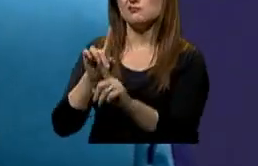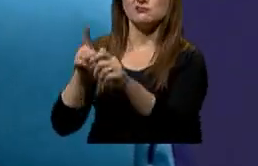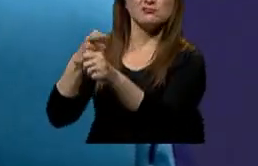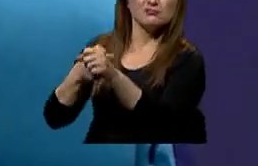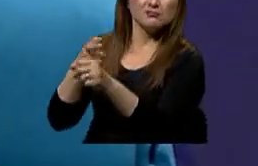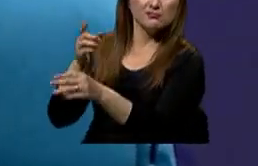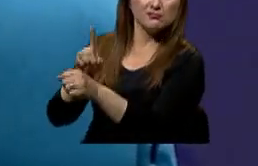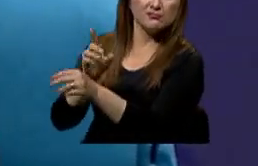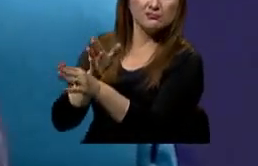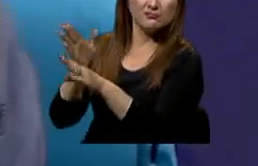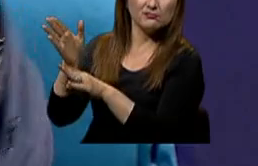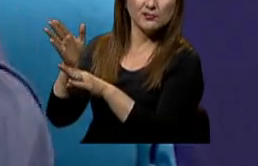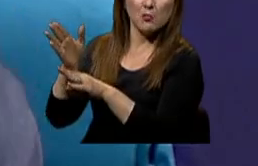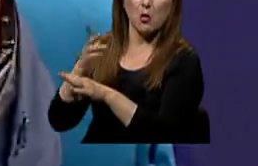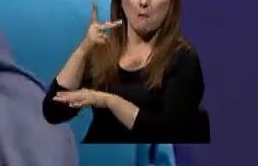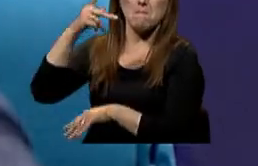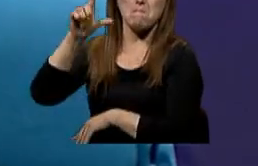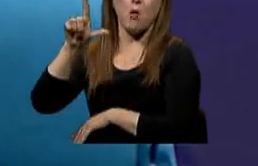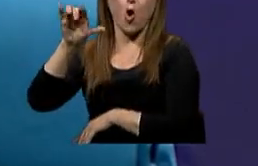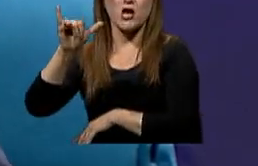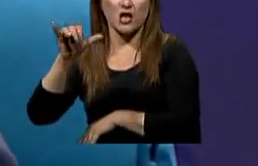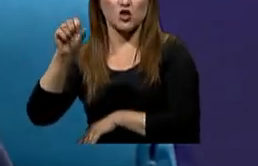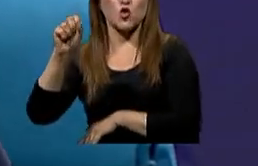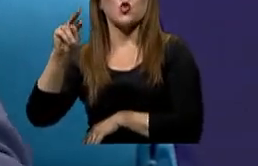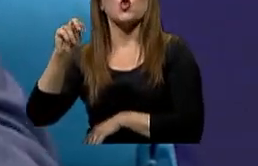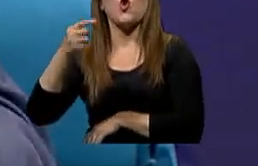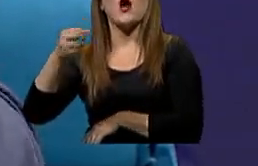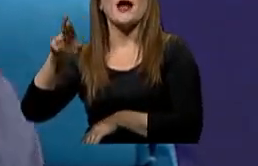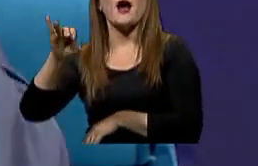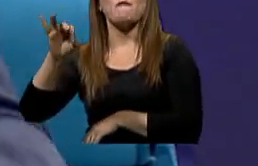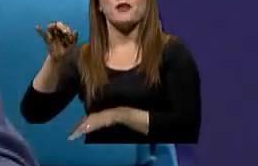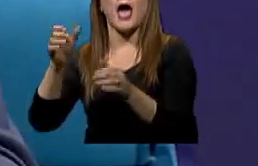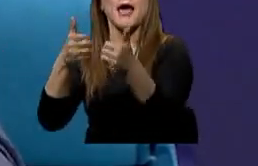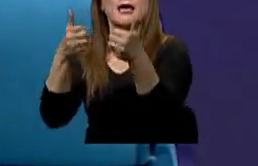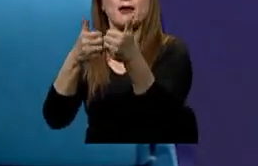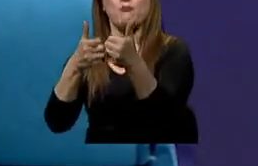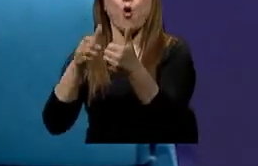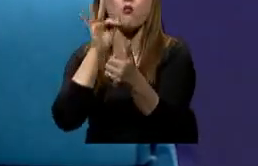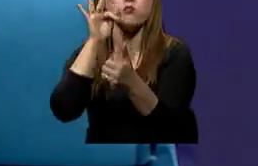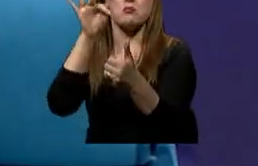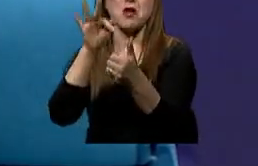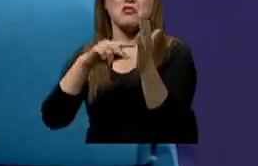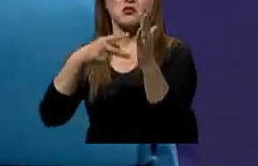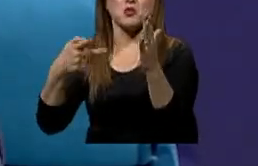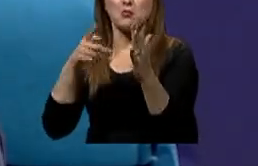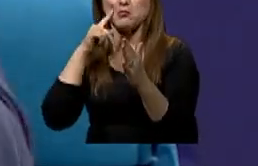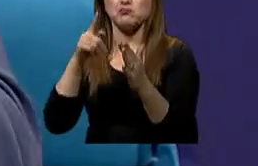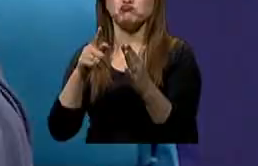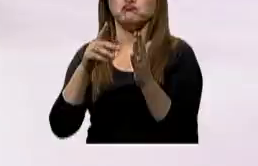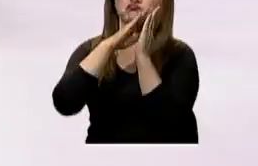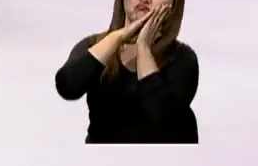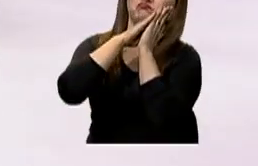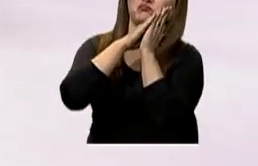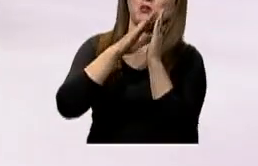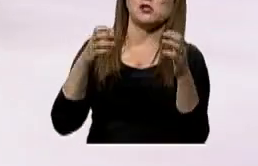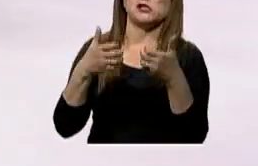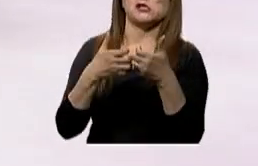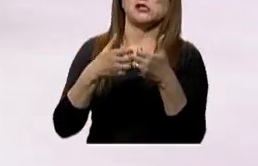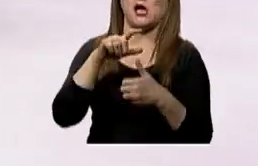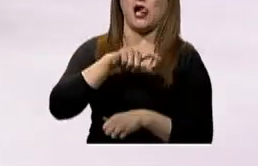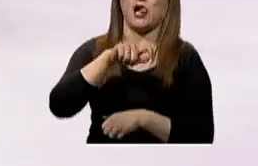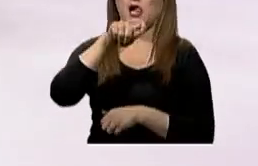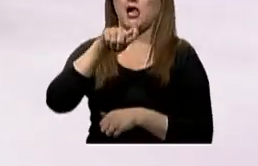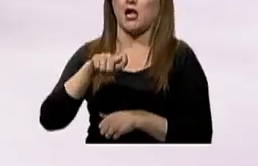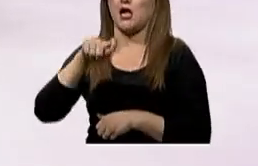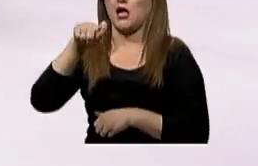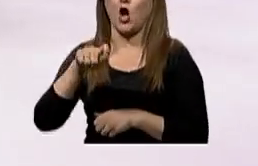especialista, con una polisonografía, podría ser pues esta la oportunidad pues para que muchas personas como tú tal vez atribuyen estoy cansado, duermo mal,